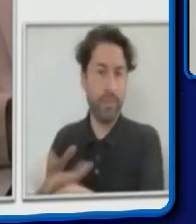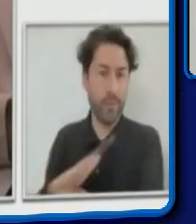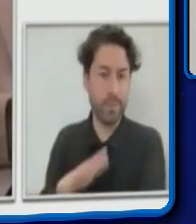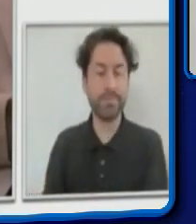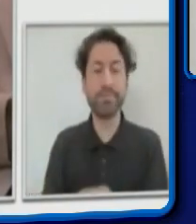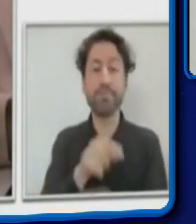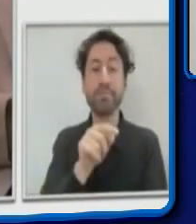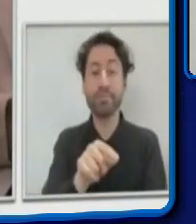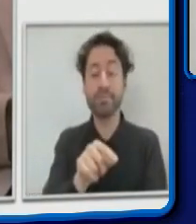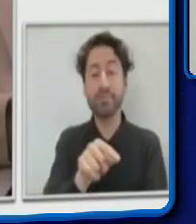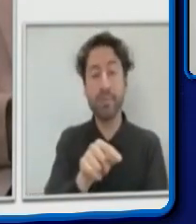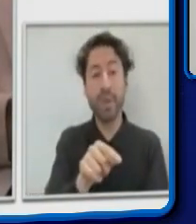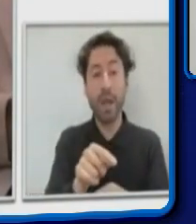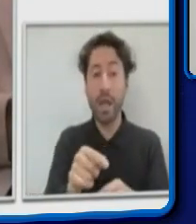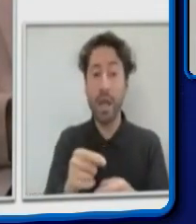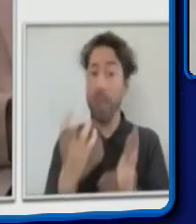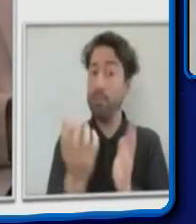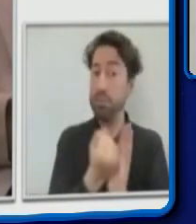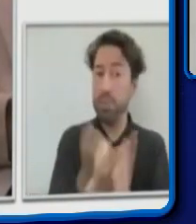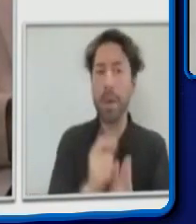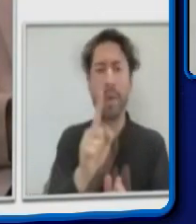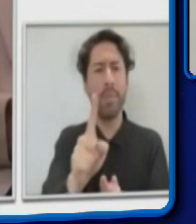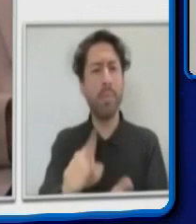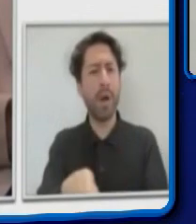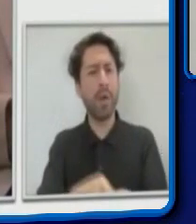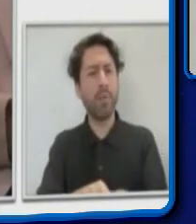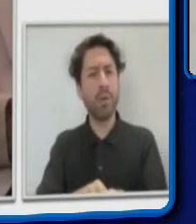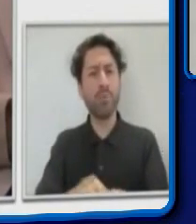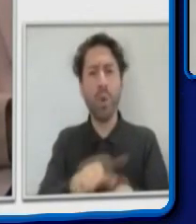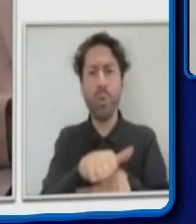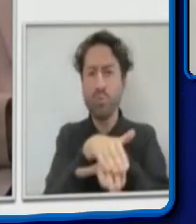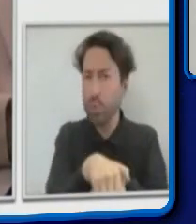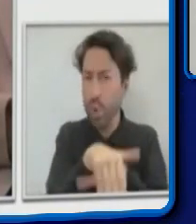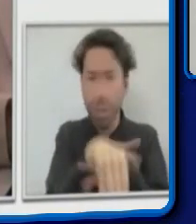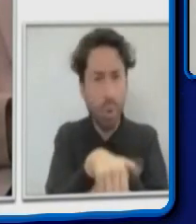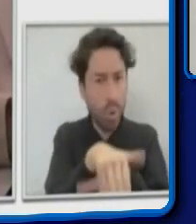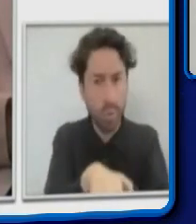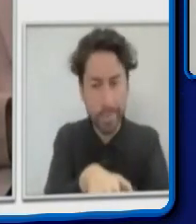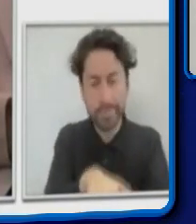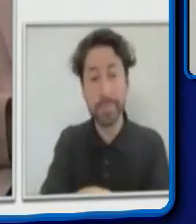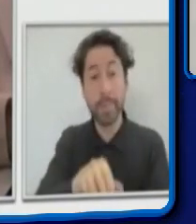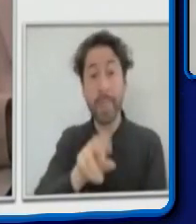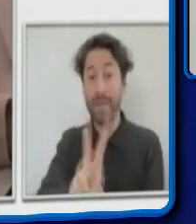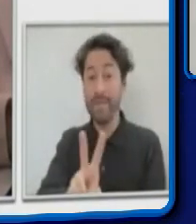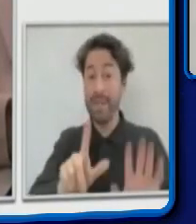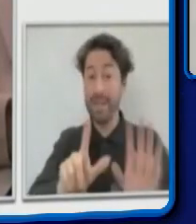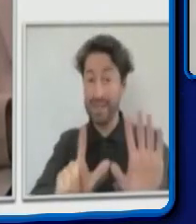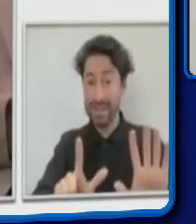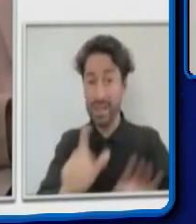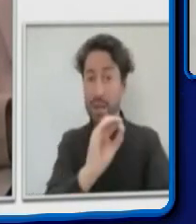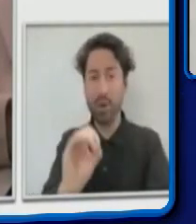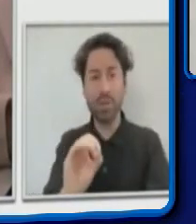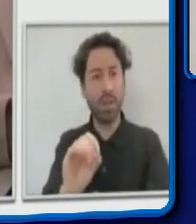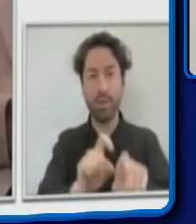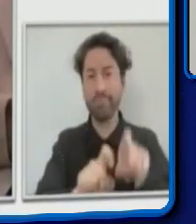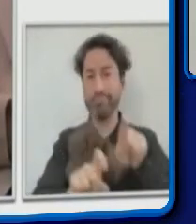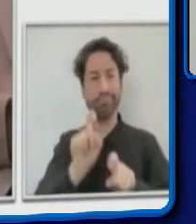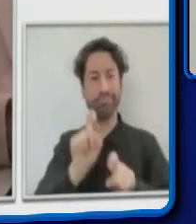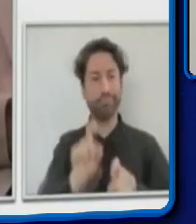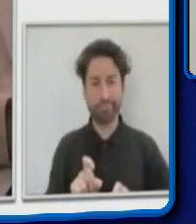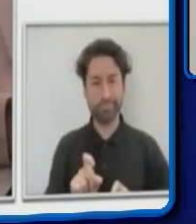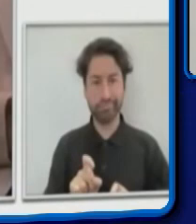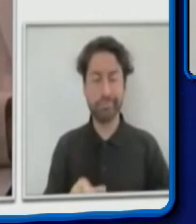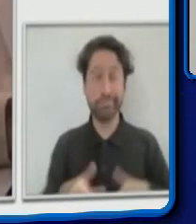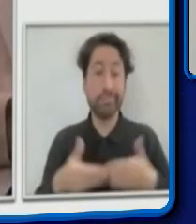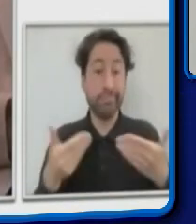internacional, sino también de nuevos fondos y bancos de desarrollo que, digamos, a distancia